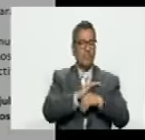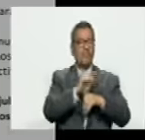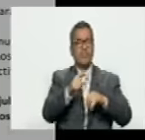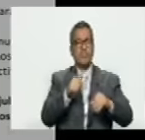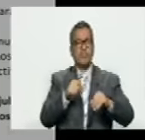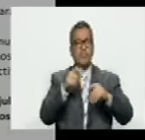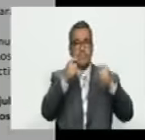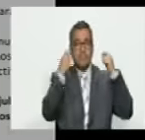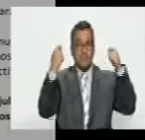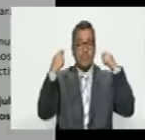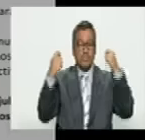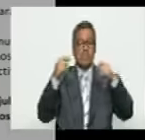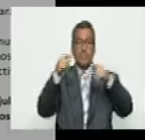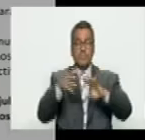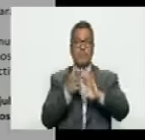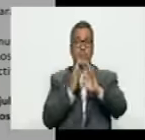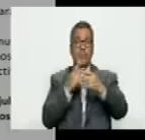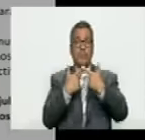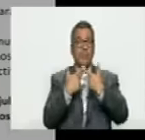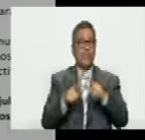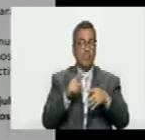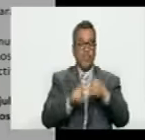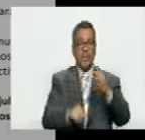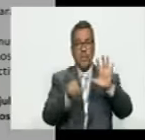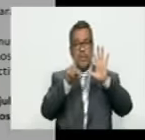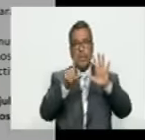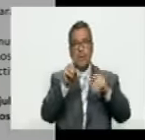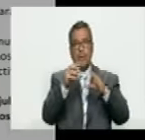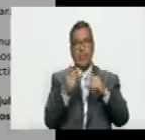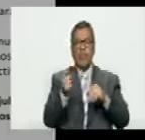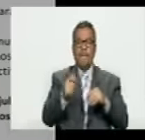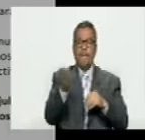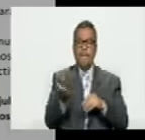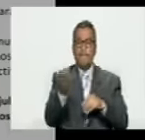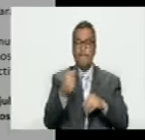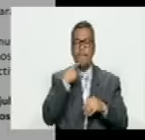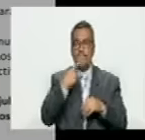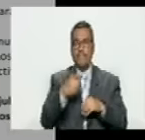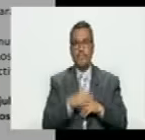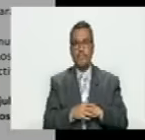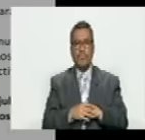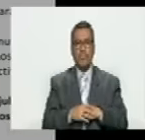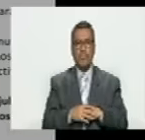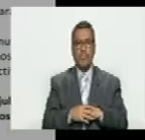su libertad lo va a reprimir y el sexto que me parece el más importante él dice lo siguiente